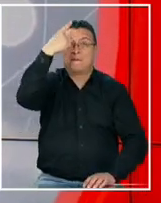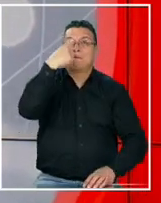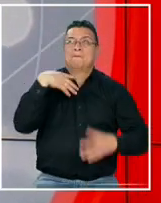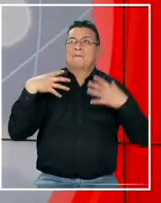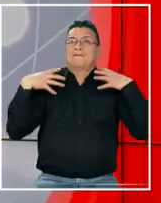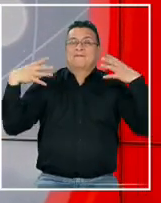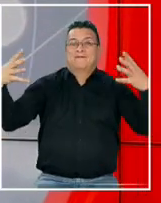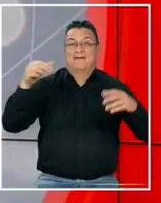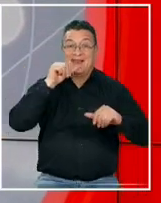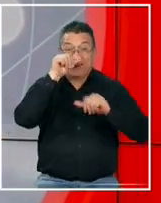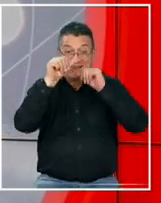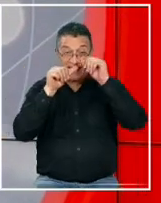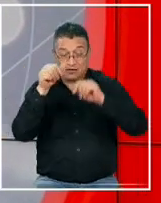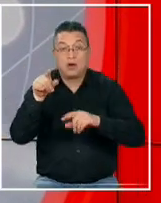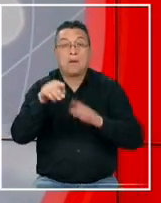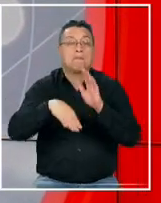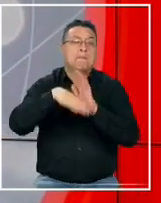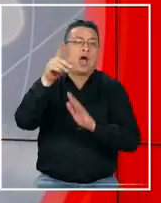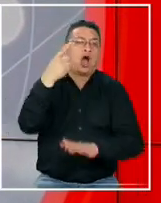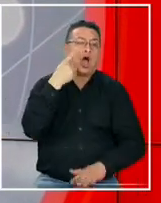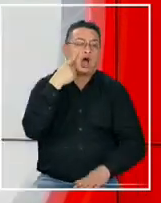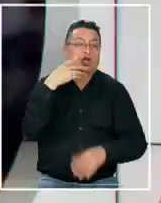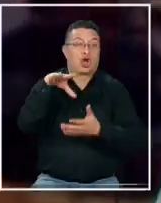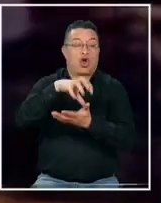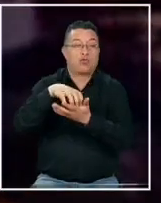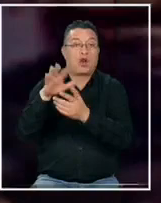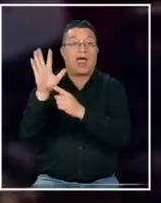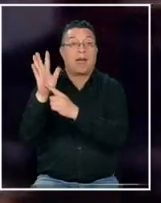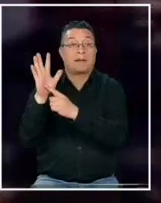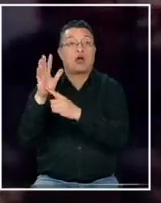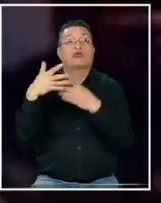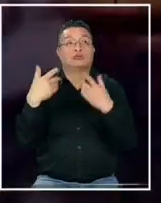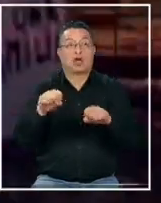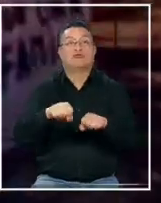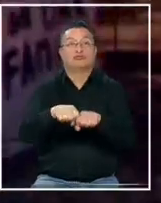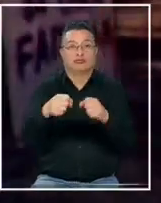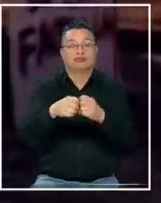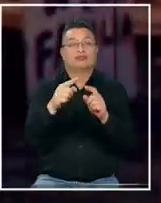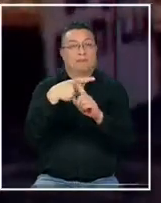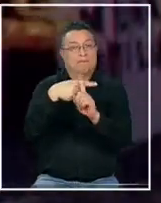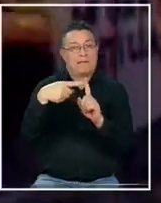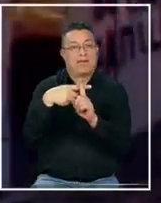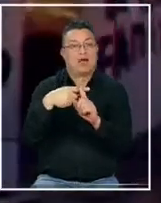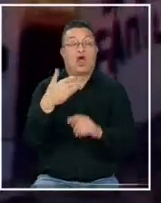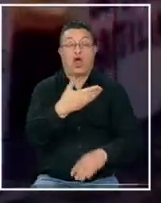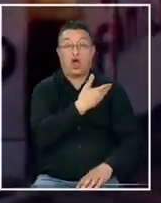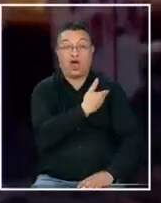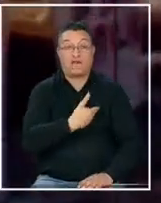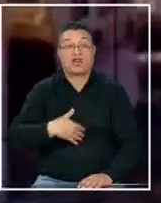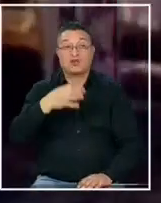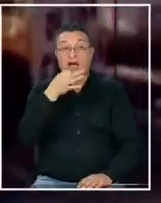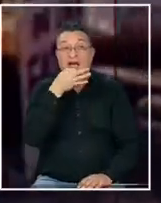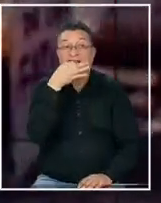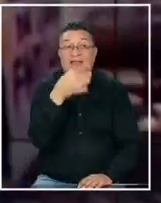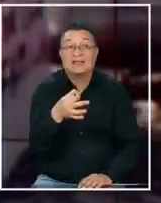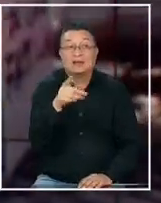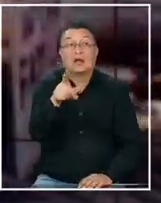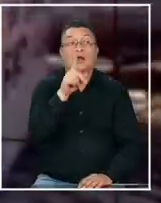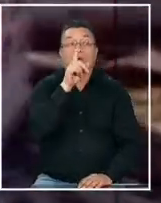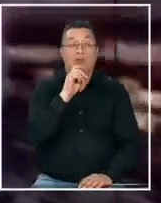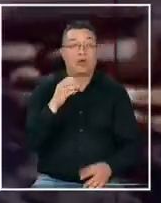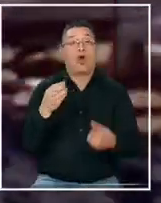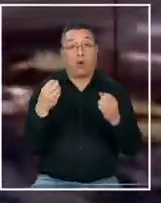narcos, uno de los más emblemáticos en lo espejo apareció parcialmente destruido. Desde el gobierno no calificaron el hecho como una